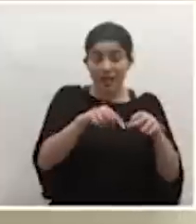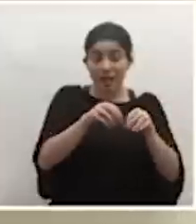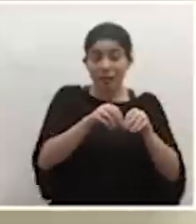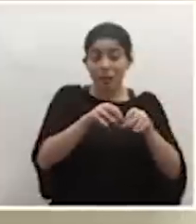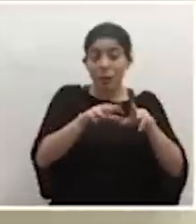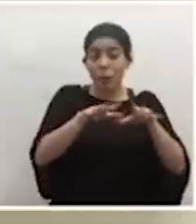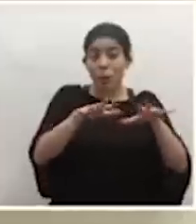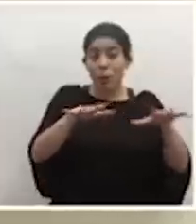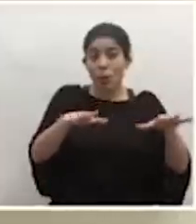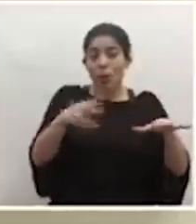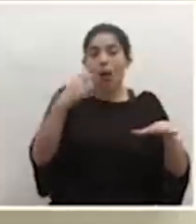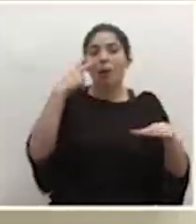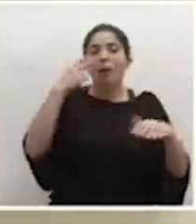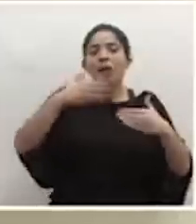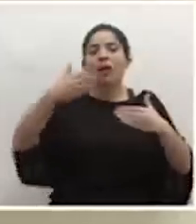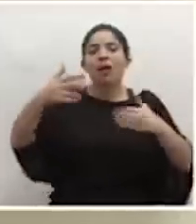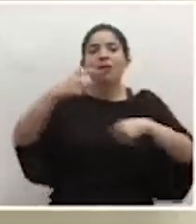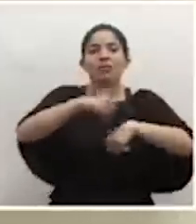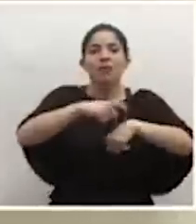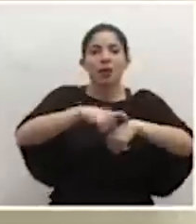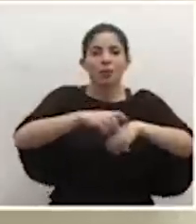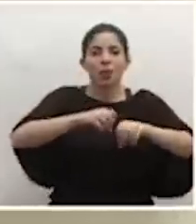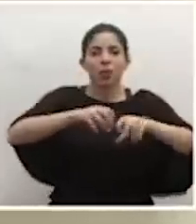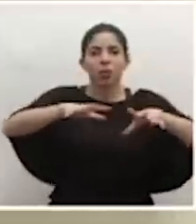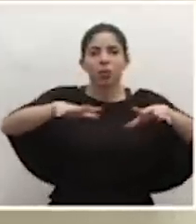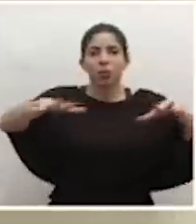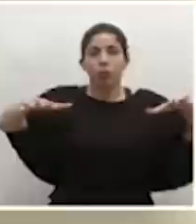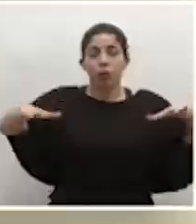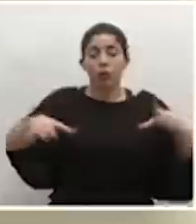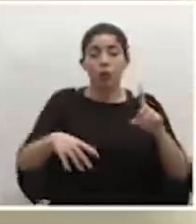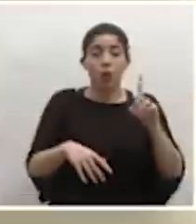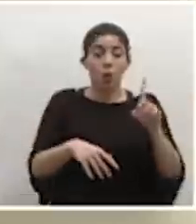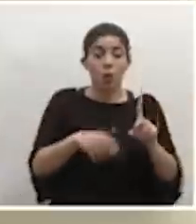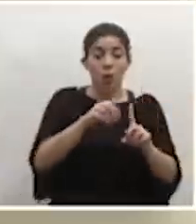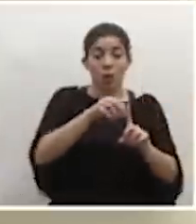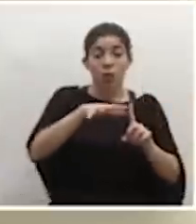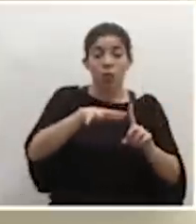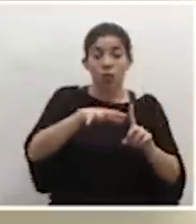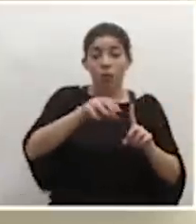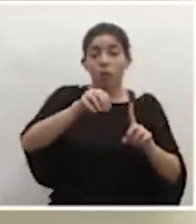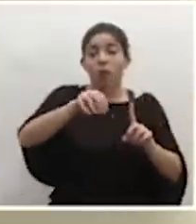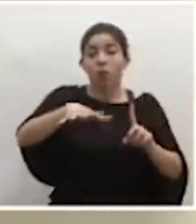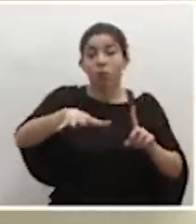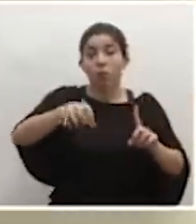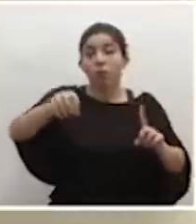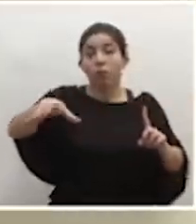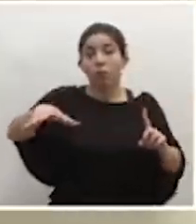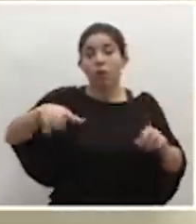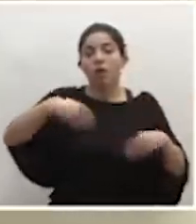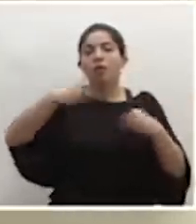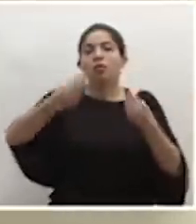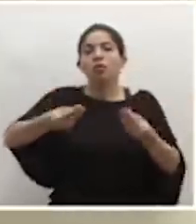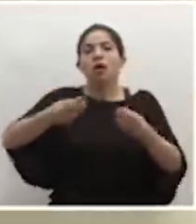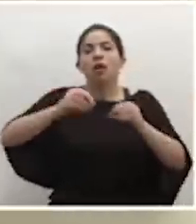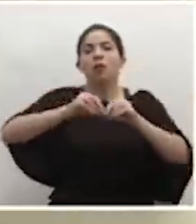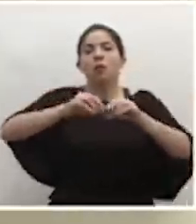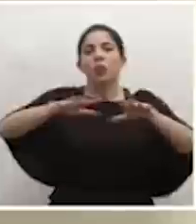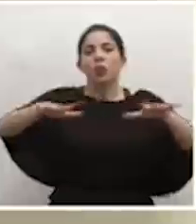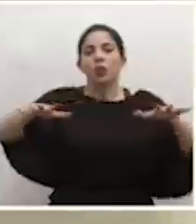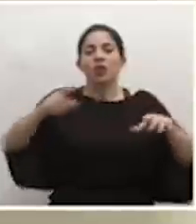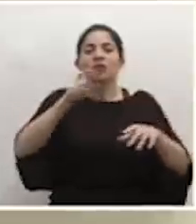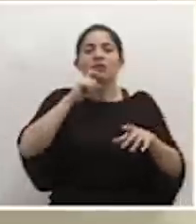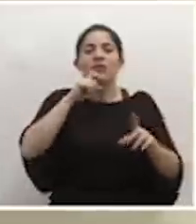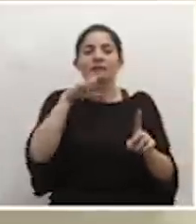yo decía, se van viendo a largo del tiempo y lo peor es que una réplica o varias réplicas de esas pueden originar transmisiones que no son tan